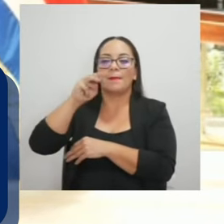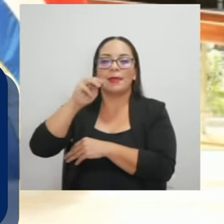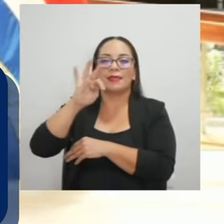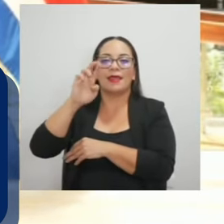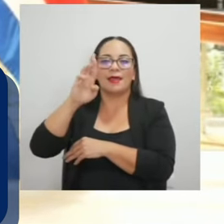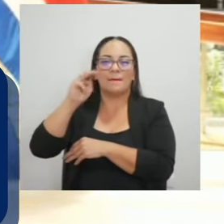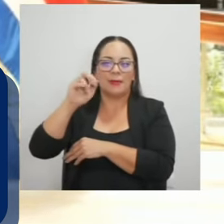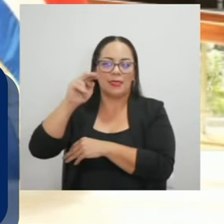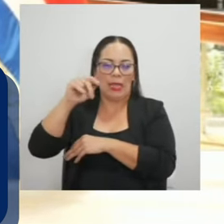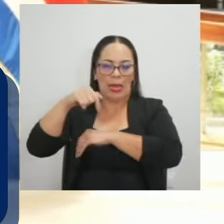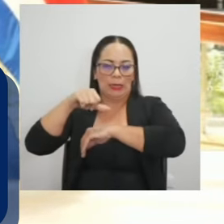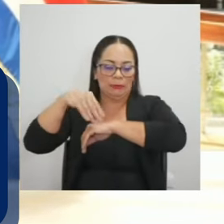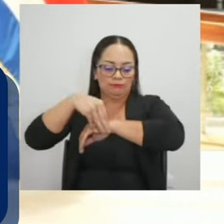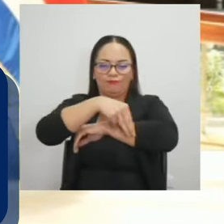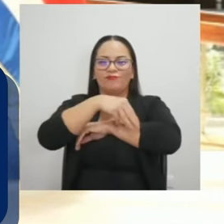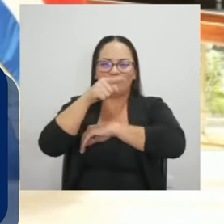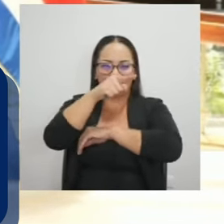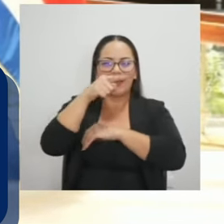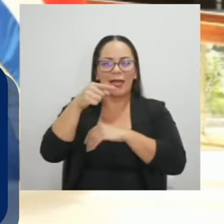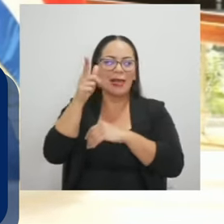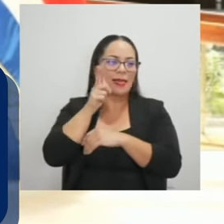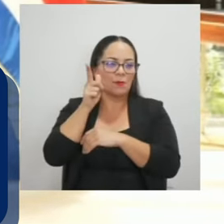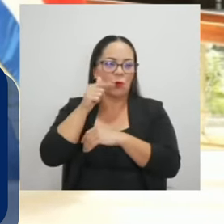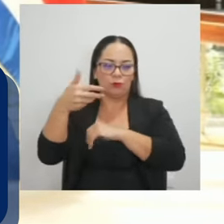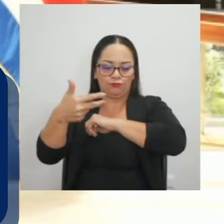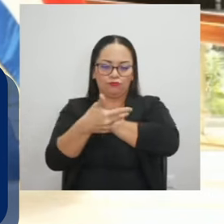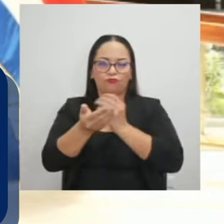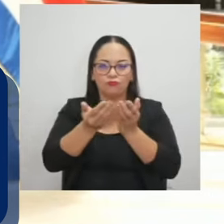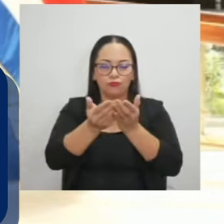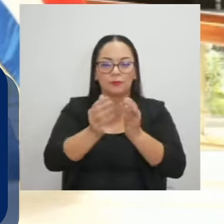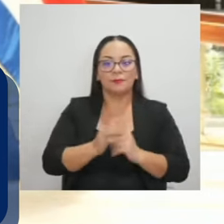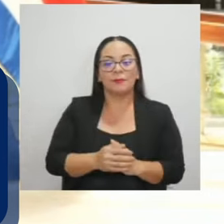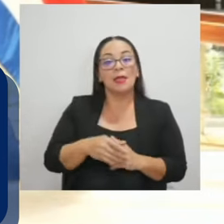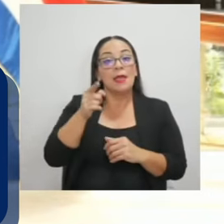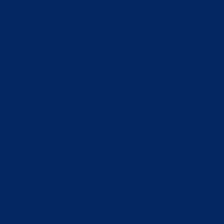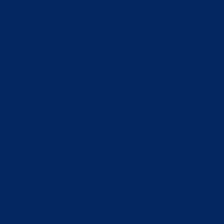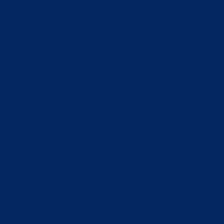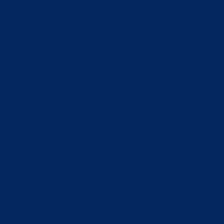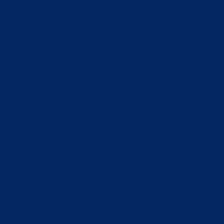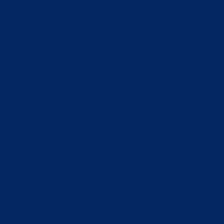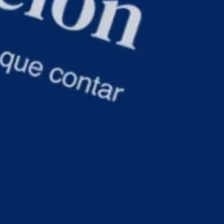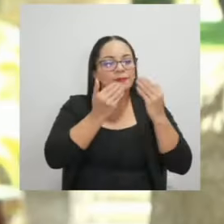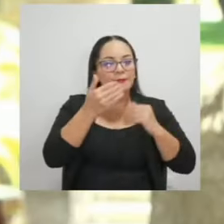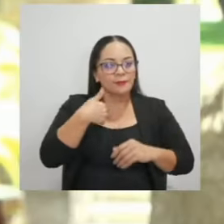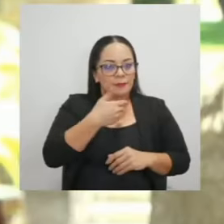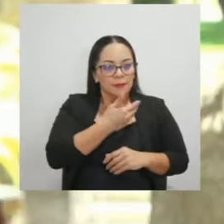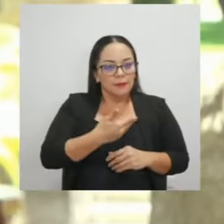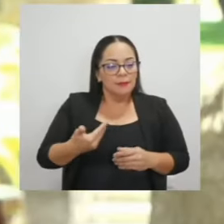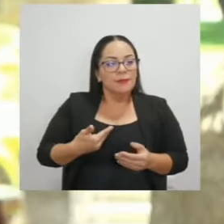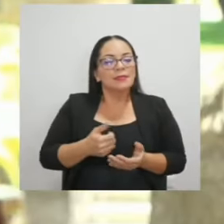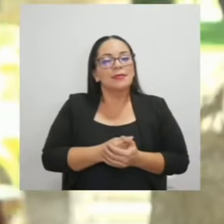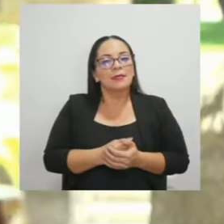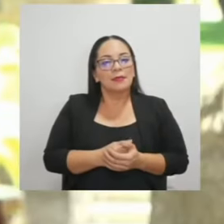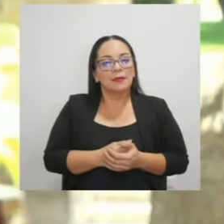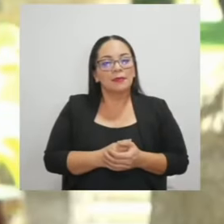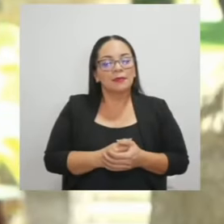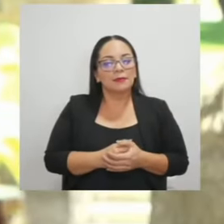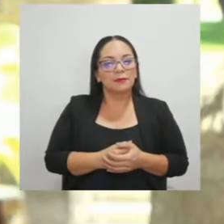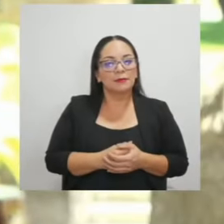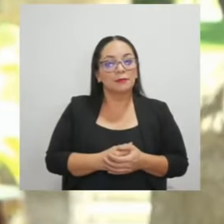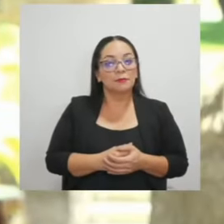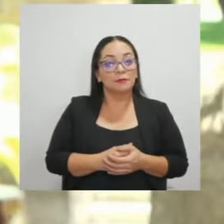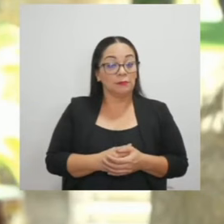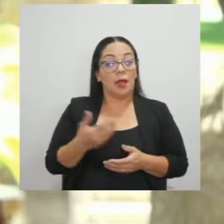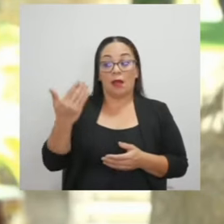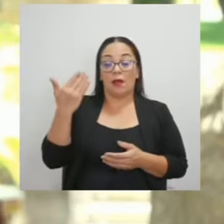presidente, el éxito de la operación Soberanía, que se viene reiterando, que se viene haciendo. A raíz de una serie de denuncias que